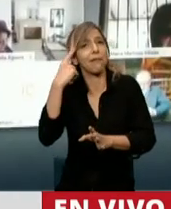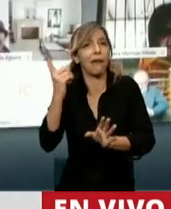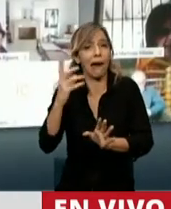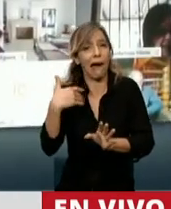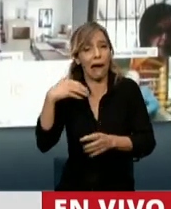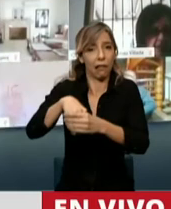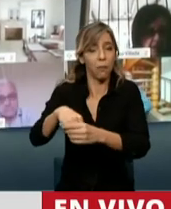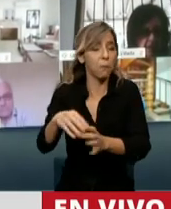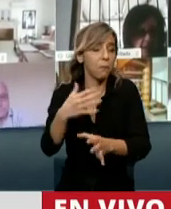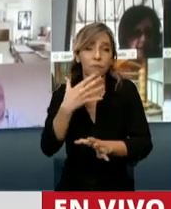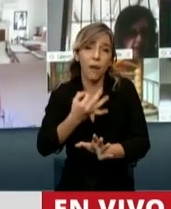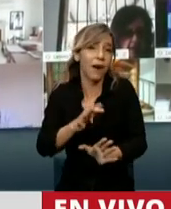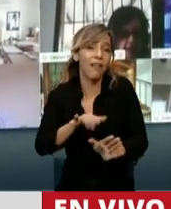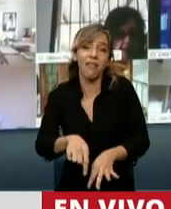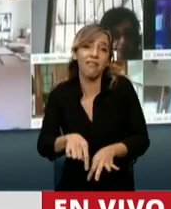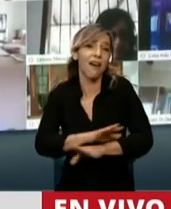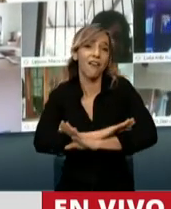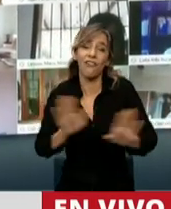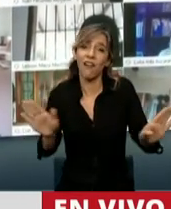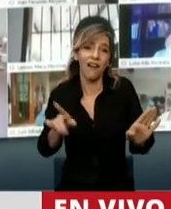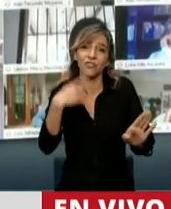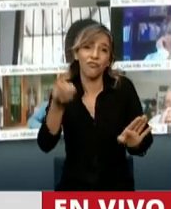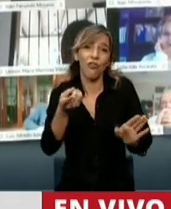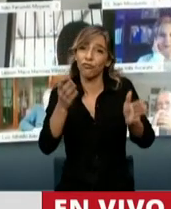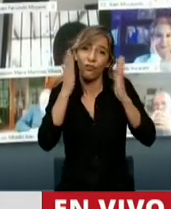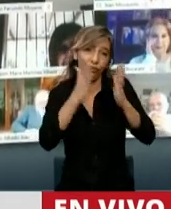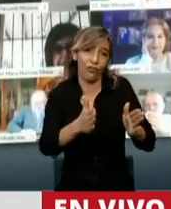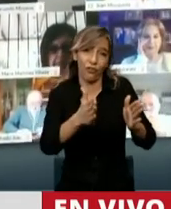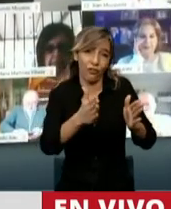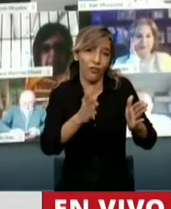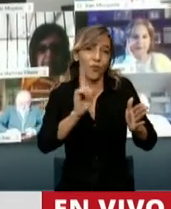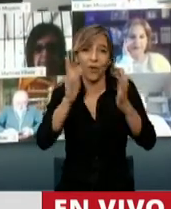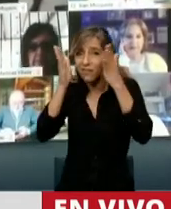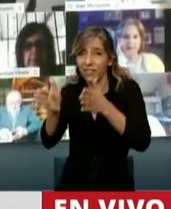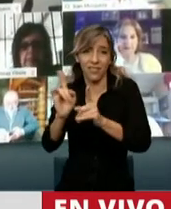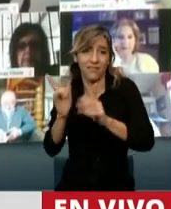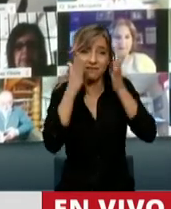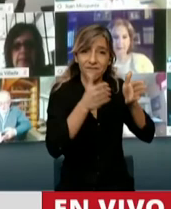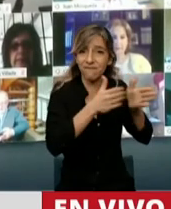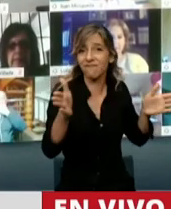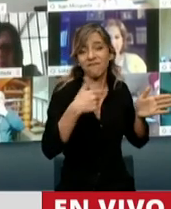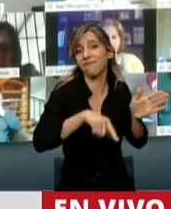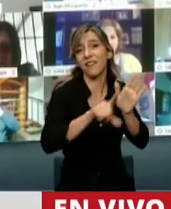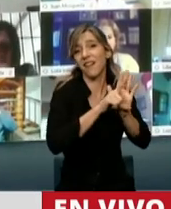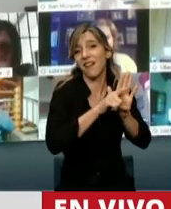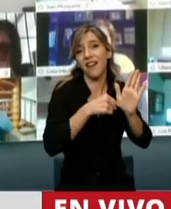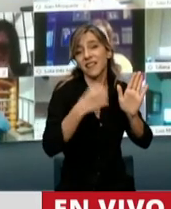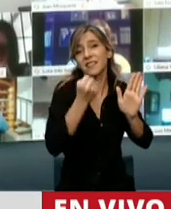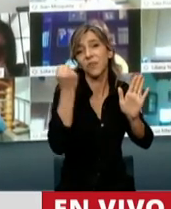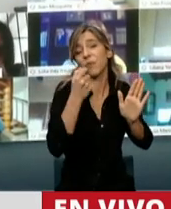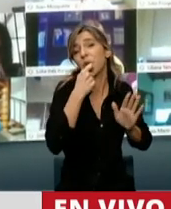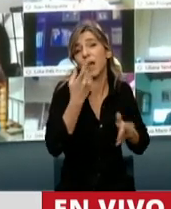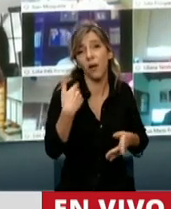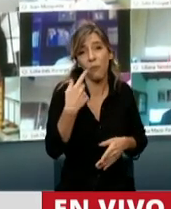esa gente. Pero déjenme usar ejemplos de Neuquén y ya para terminar, sería un error ponerle un nombre de Cerámica. Neuquén es una empresa